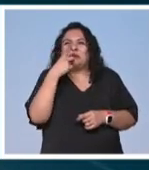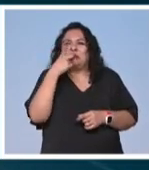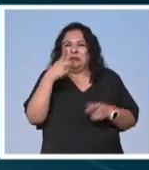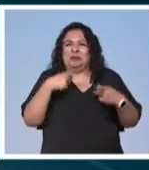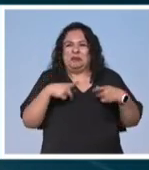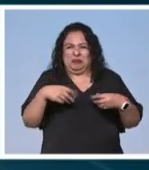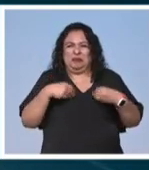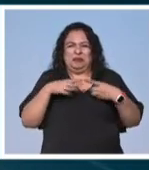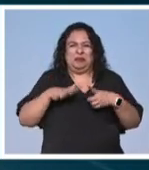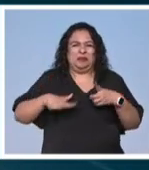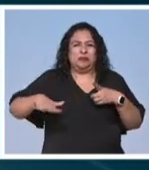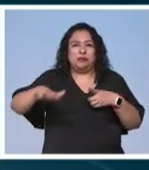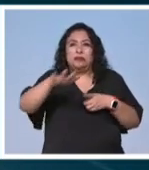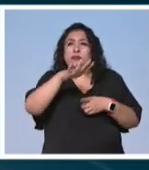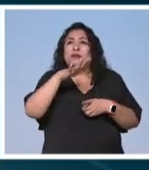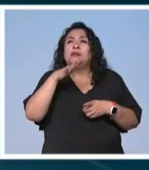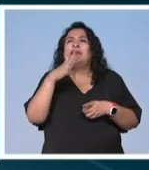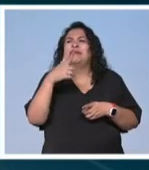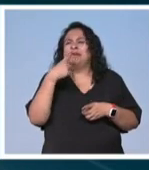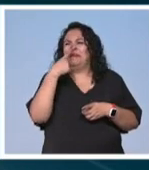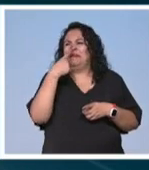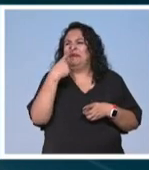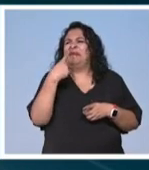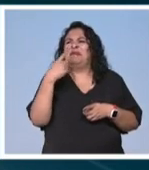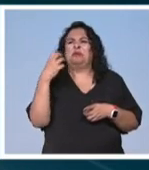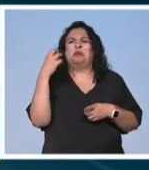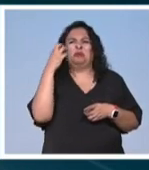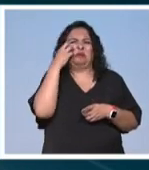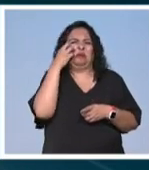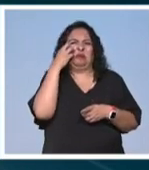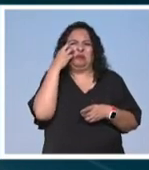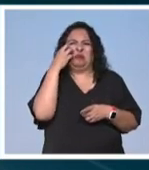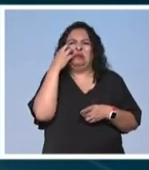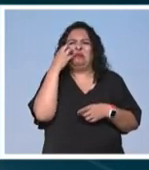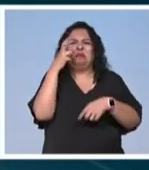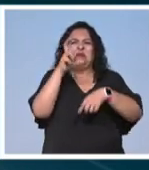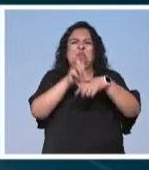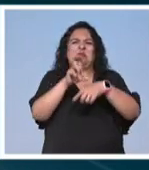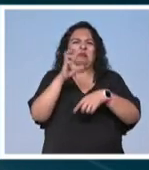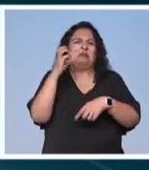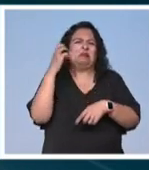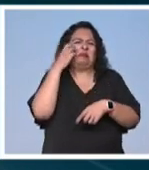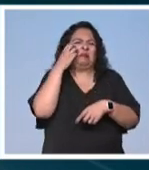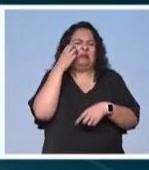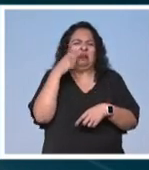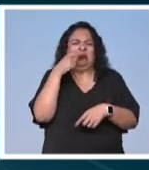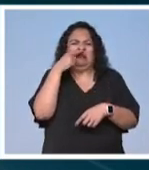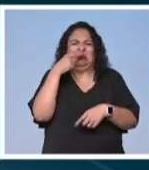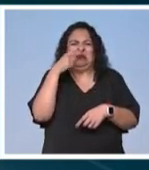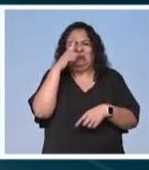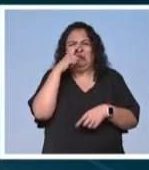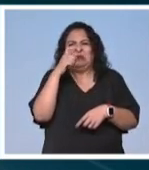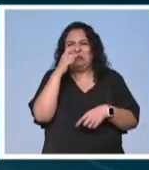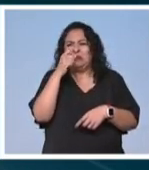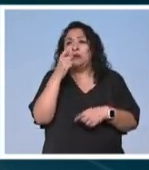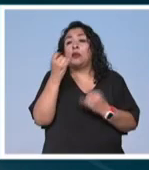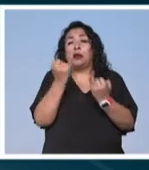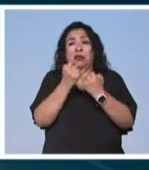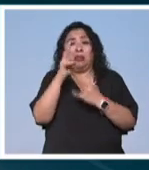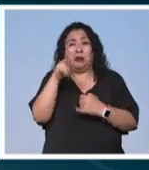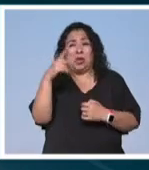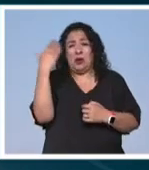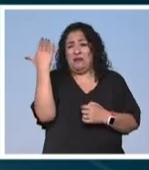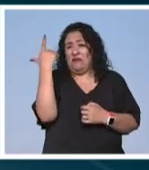personas que vivían en los alrededores lo describían como un olor si a podrido un olor a huevo podrido incluso entonces es una cosa de verdad